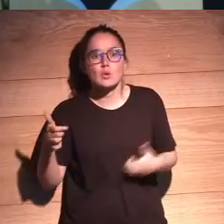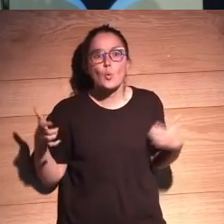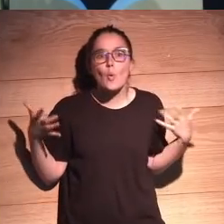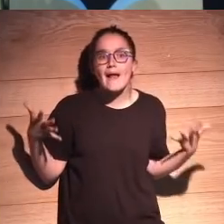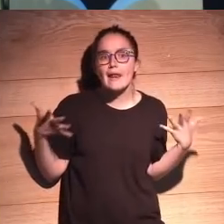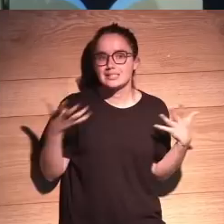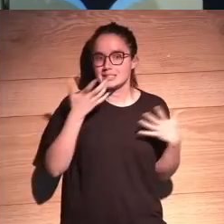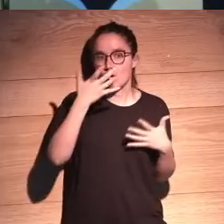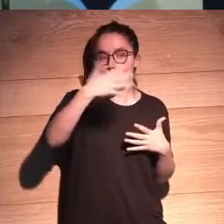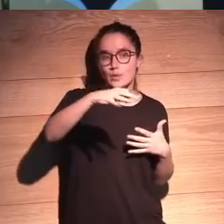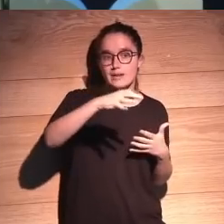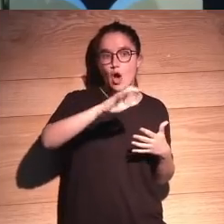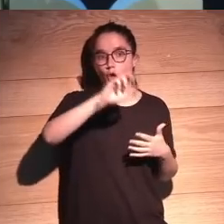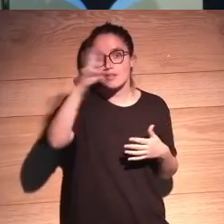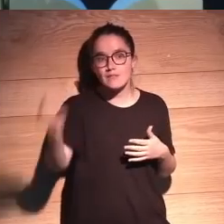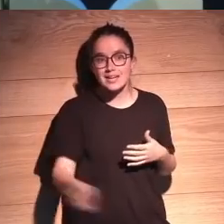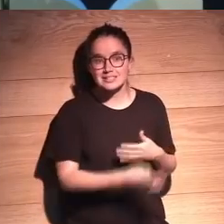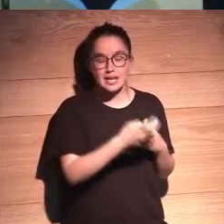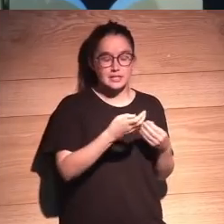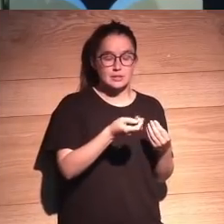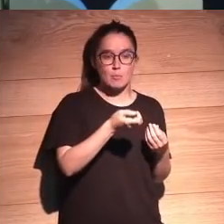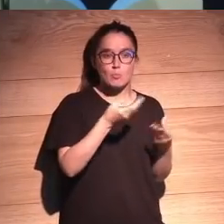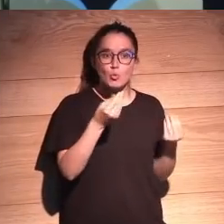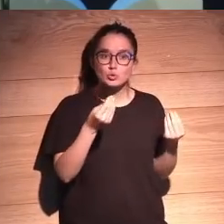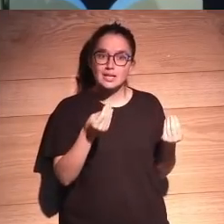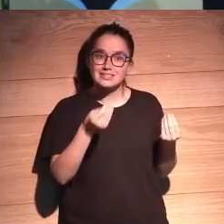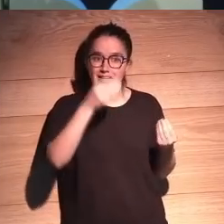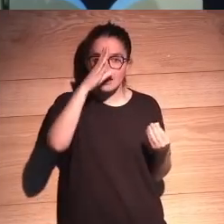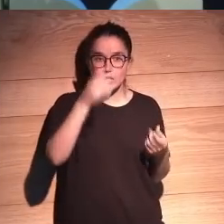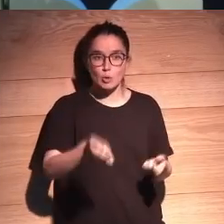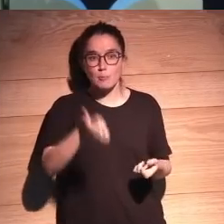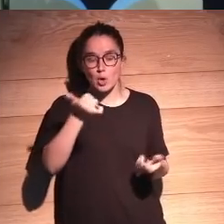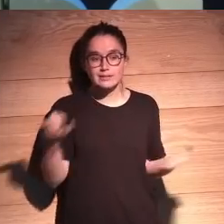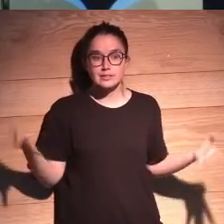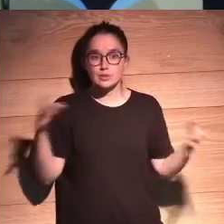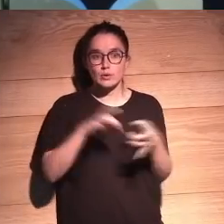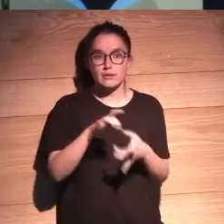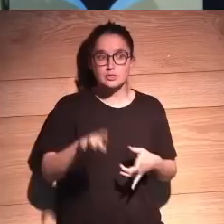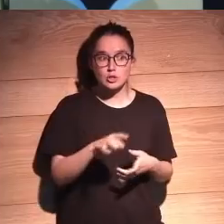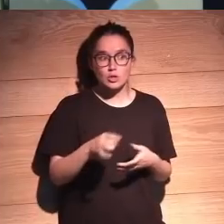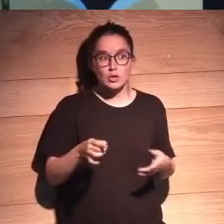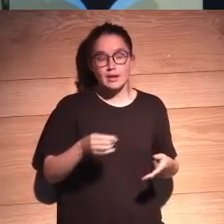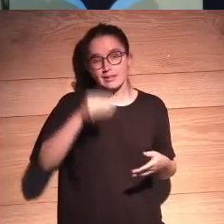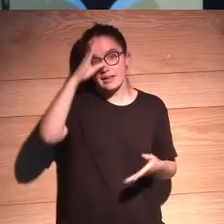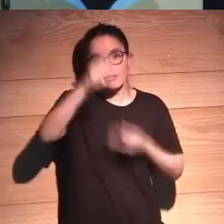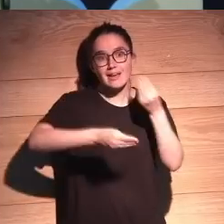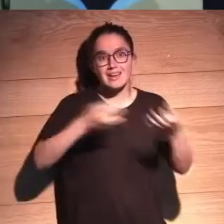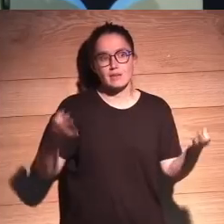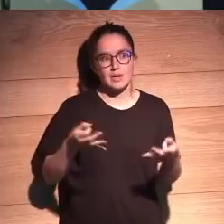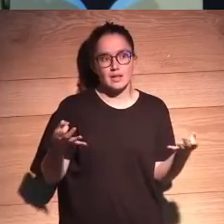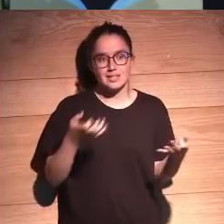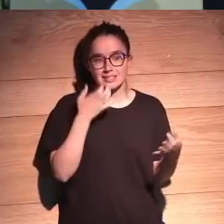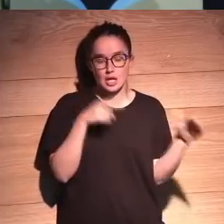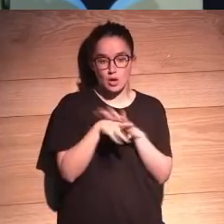si será única o diversa si serán muchas o pocas inteligencias si se unirán ¿qué hará esa inteligencia? si